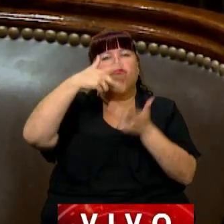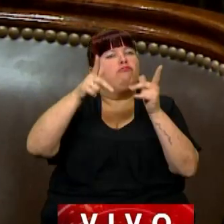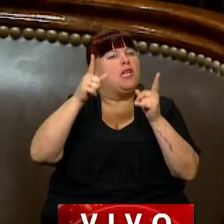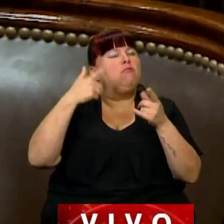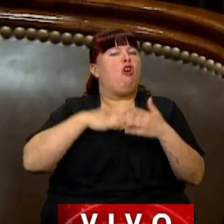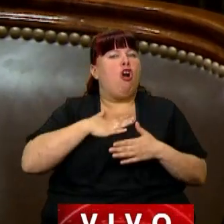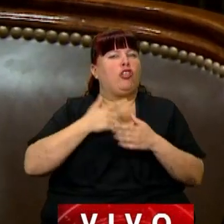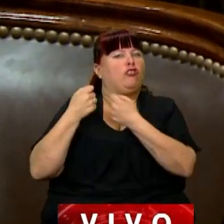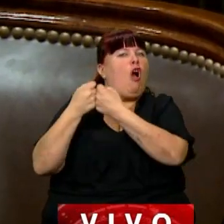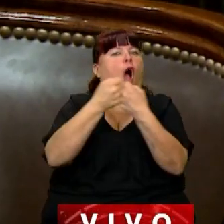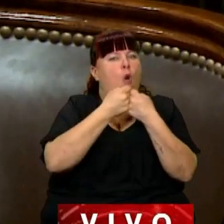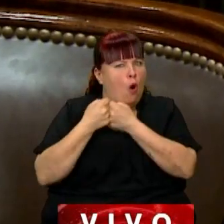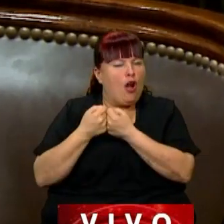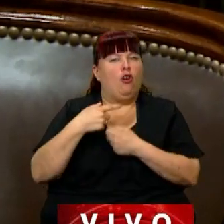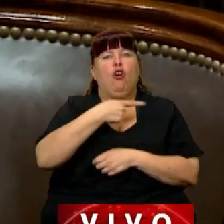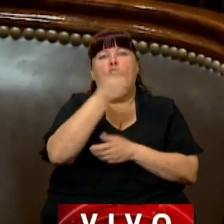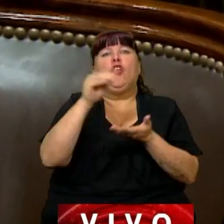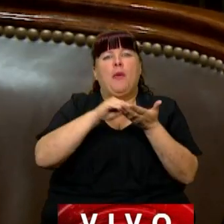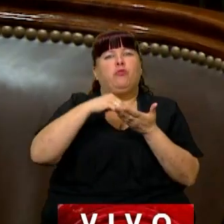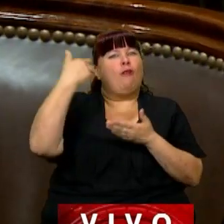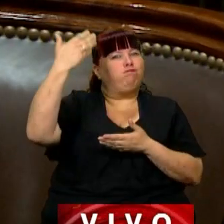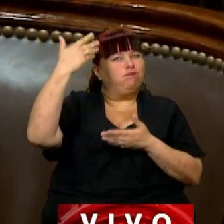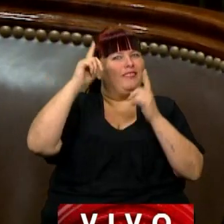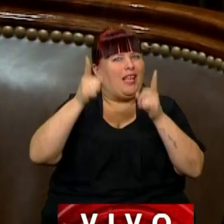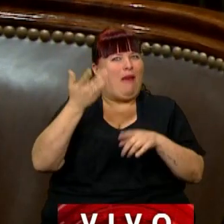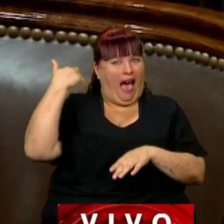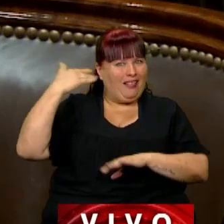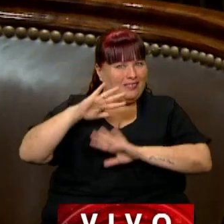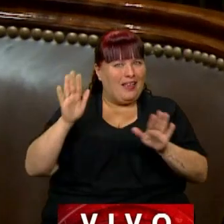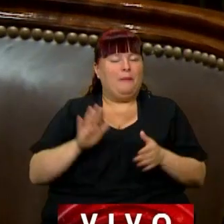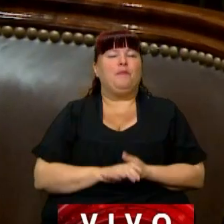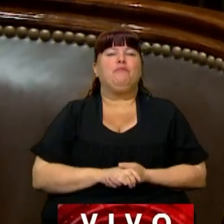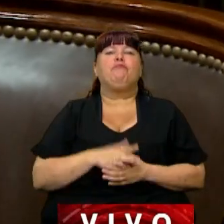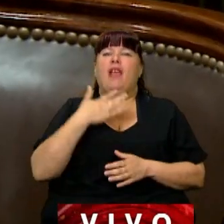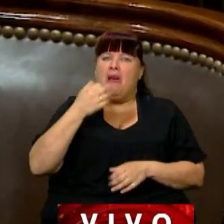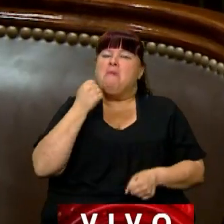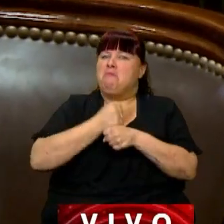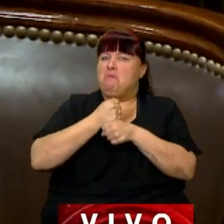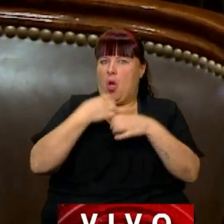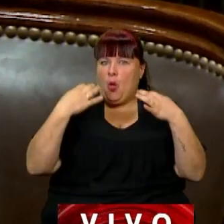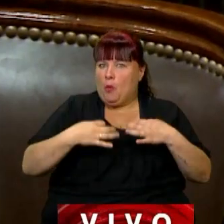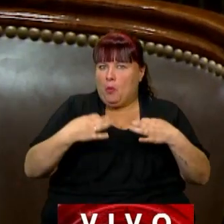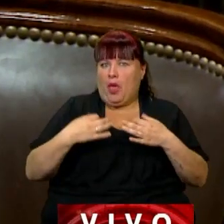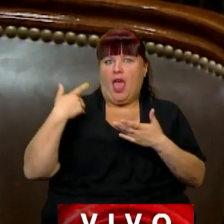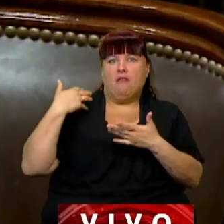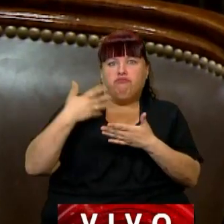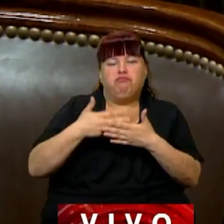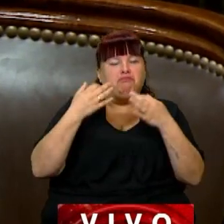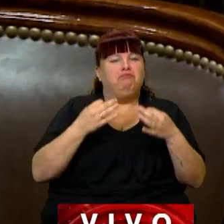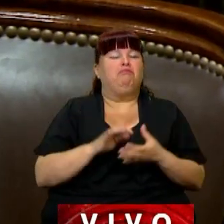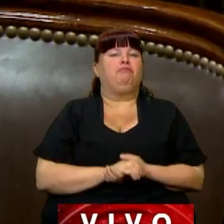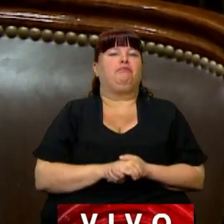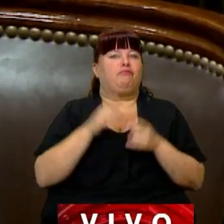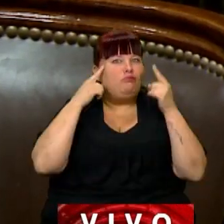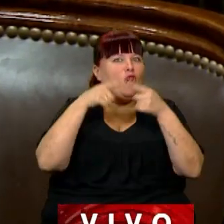otros diputados que han hecho uso de la palabra, realmente se ha trabajado bien en este sentido